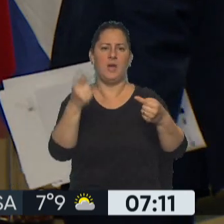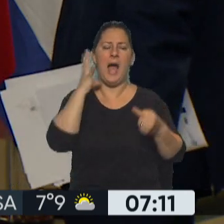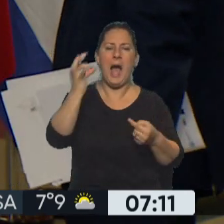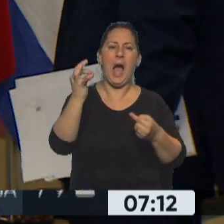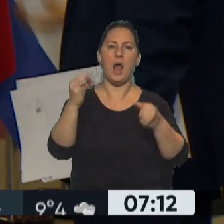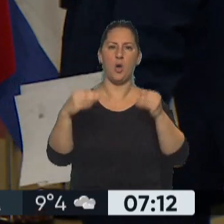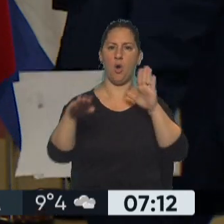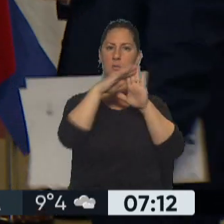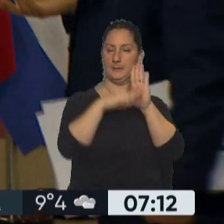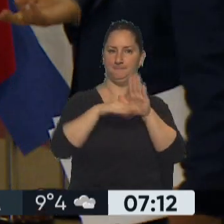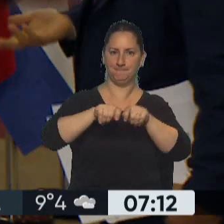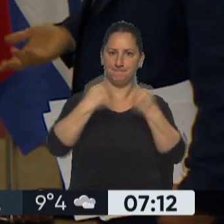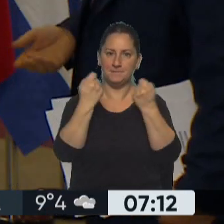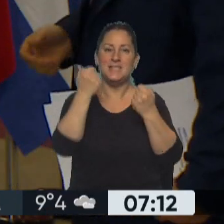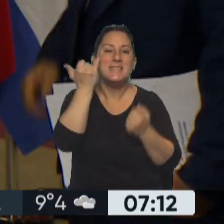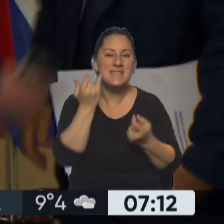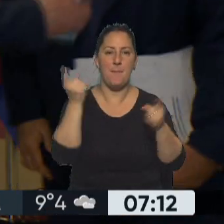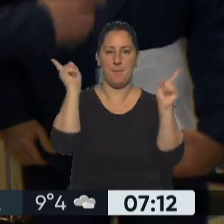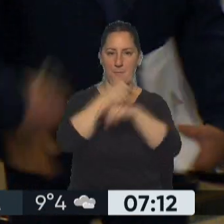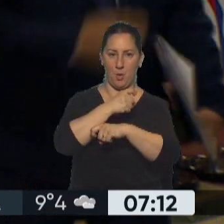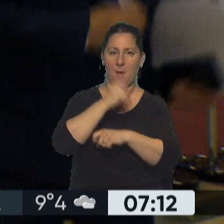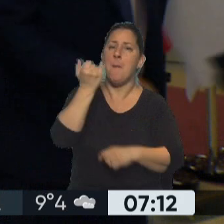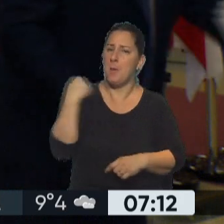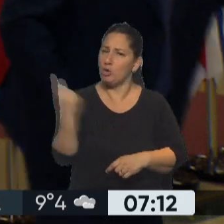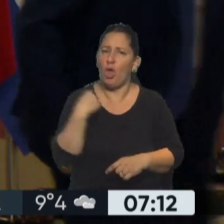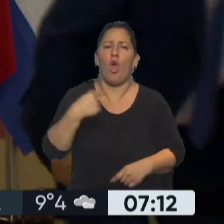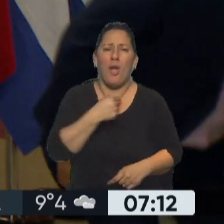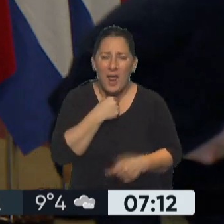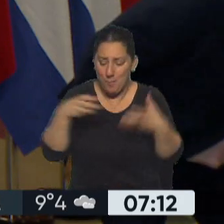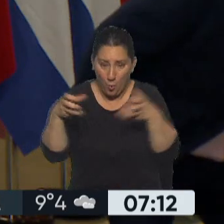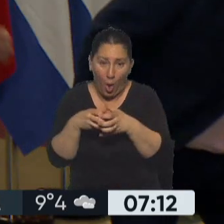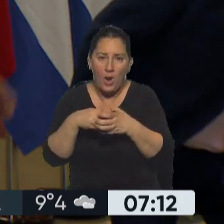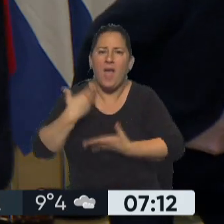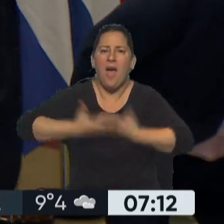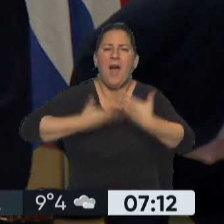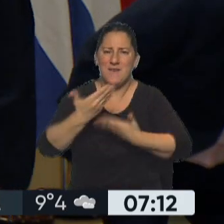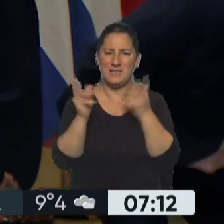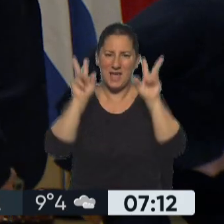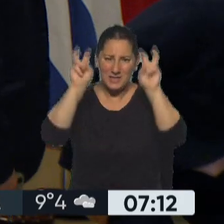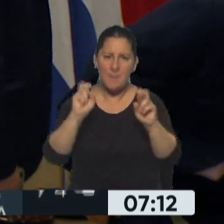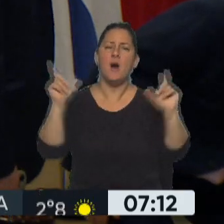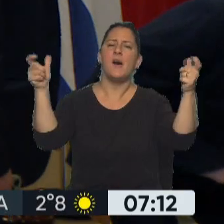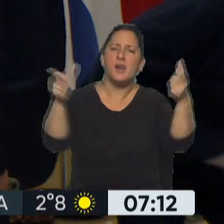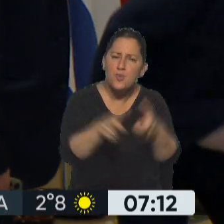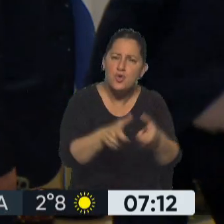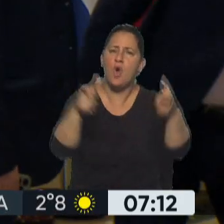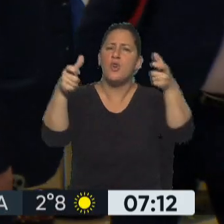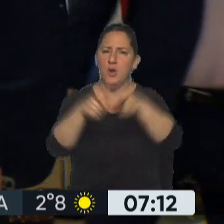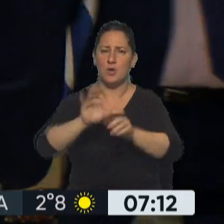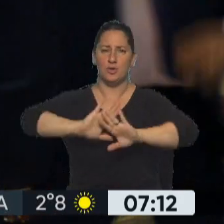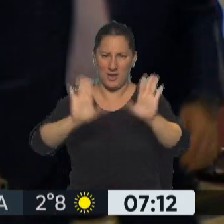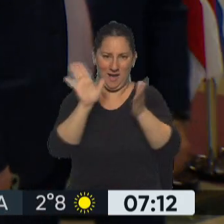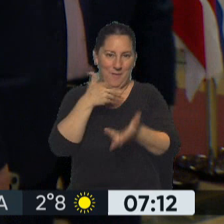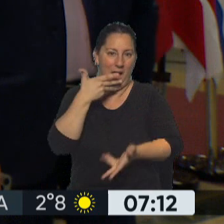estatus quo, siempre va a haber conflicto. Pero hay una voluntad política de nuestro bloque de avanzar, hemos tenido reuniones de bloque con respecto al